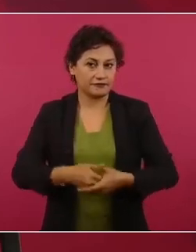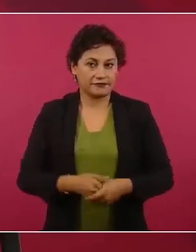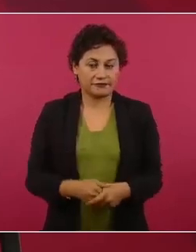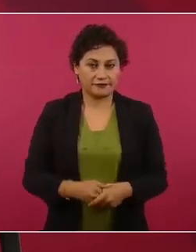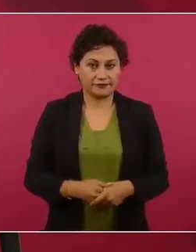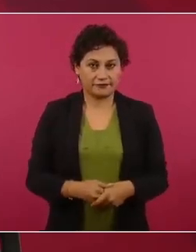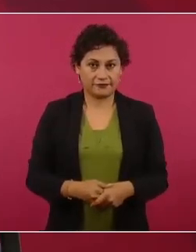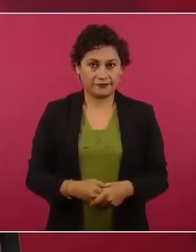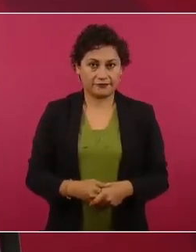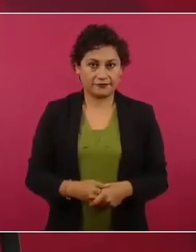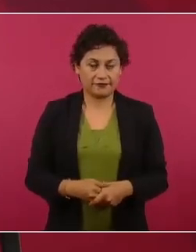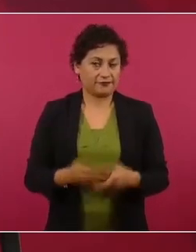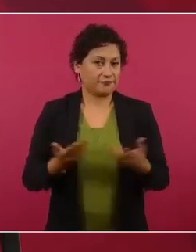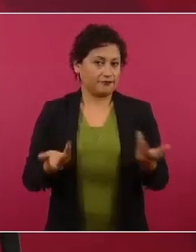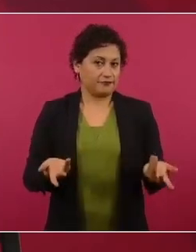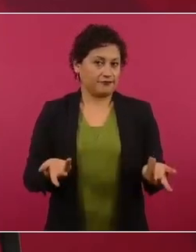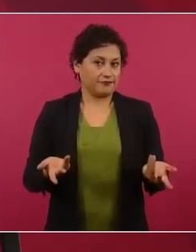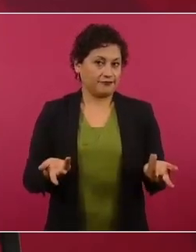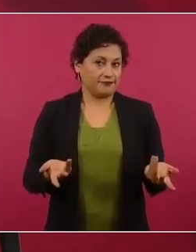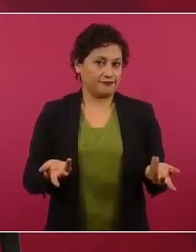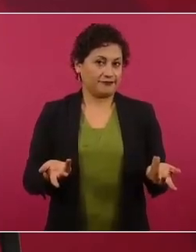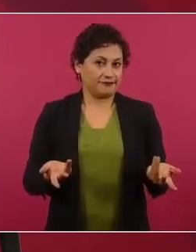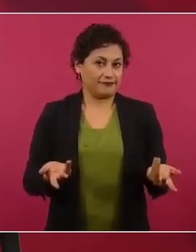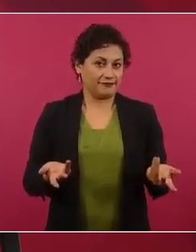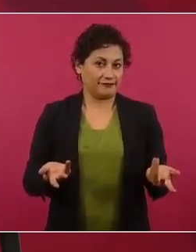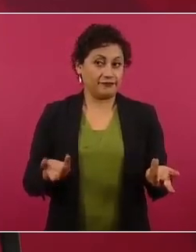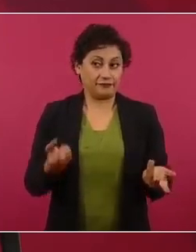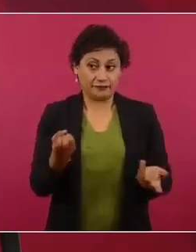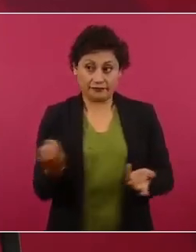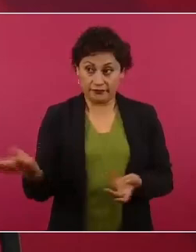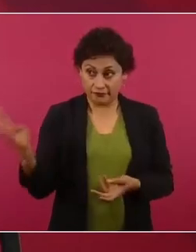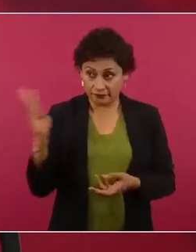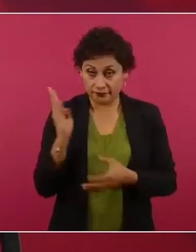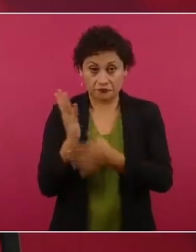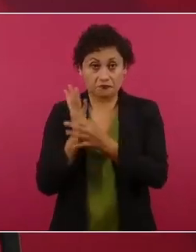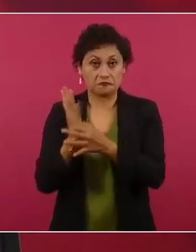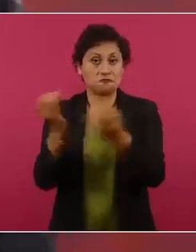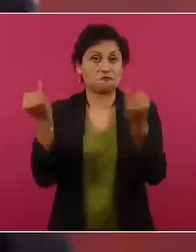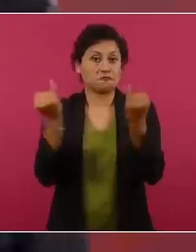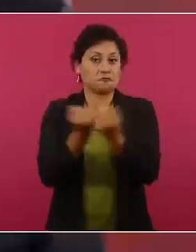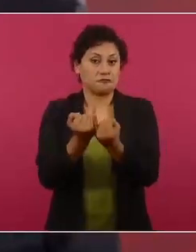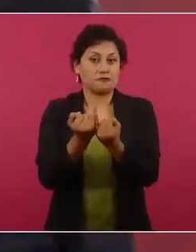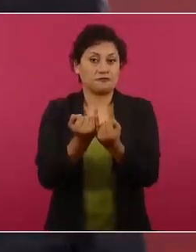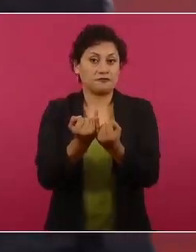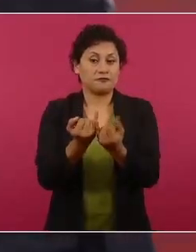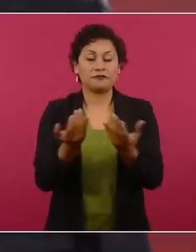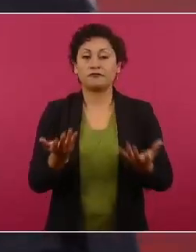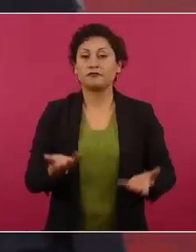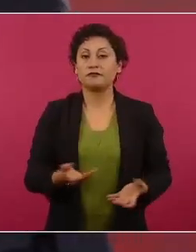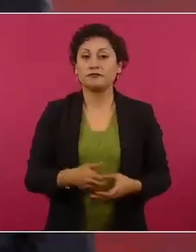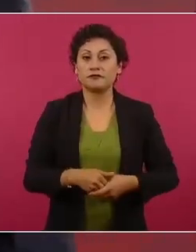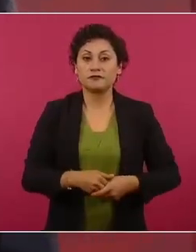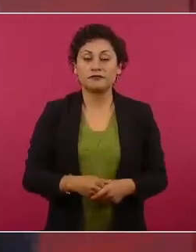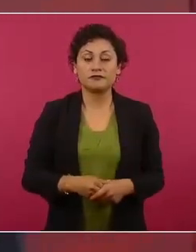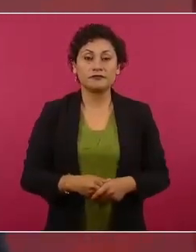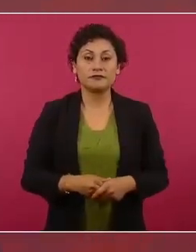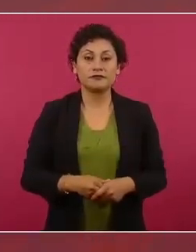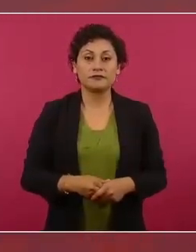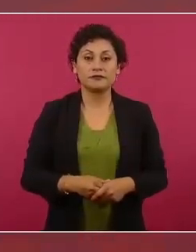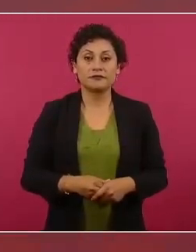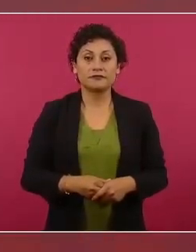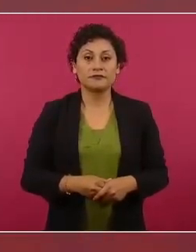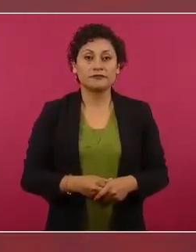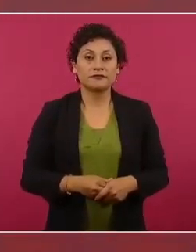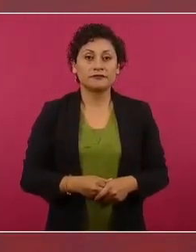y así lo expresan otros. ¿Quieren que sí